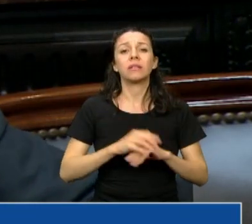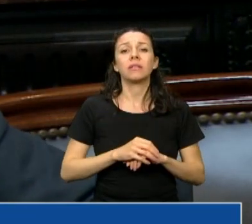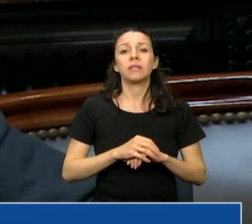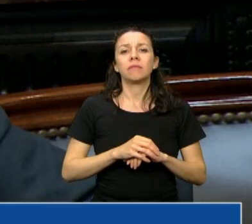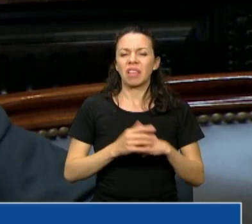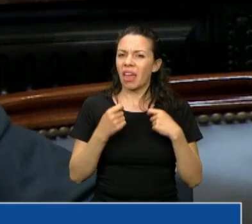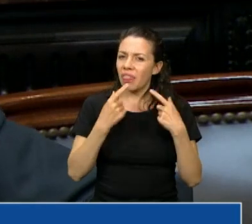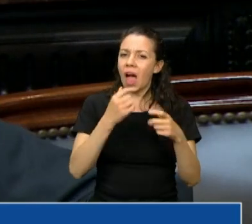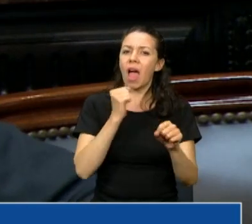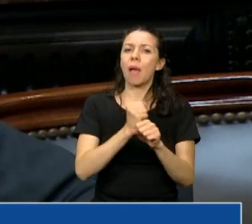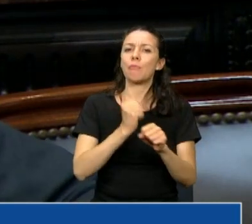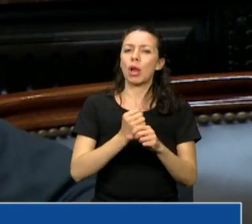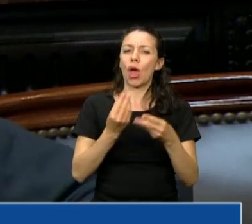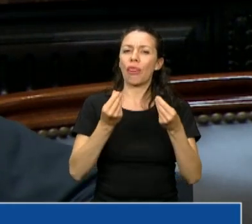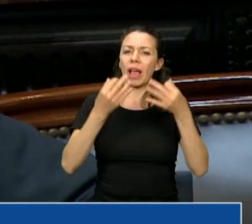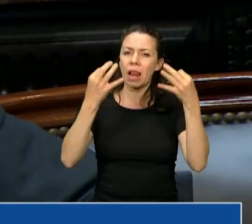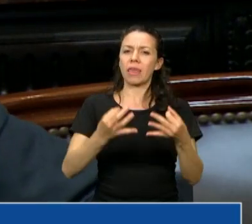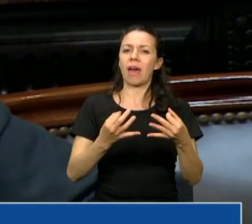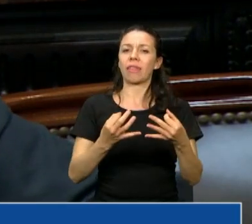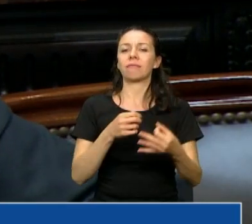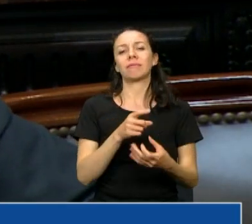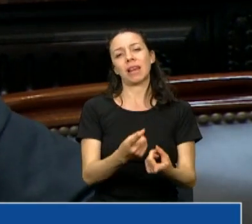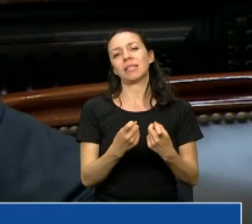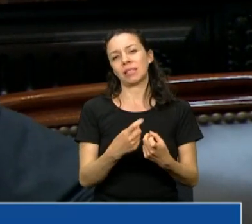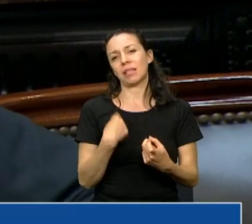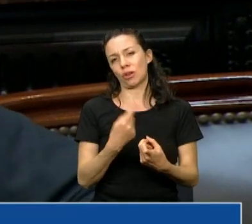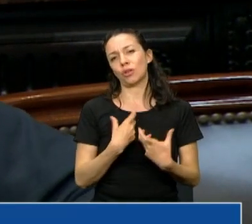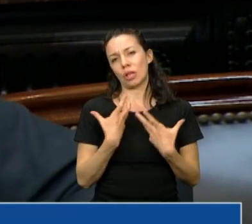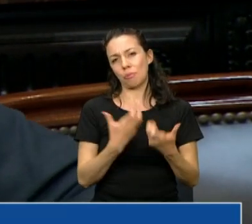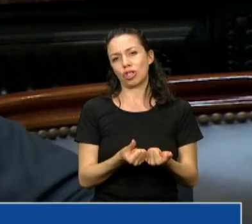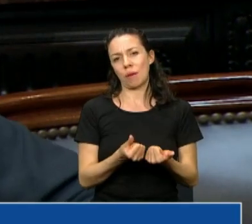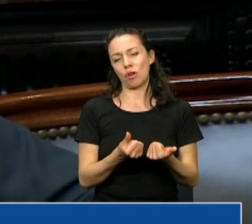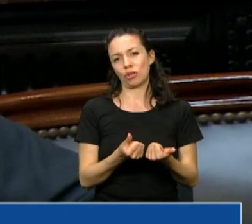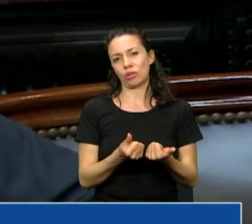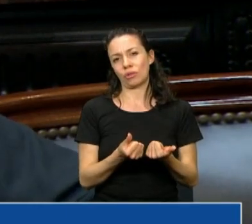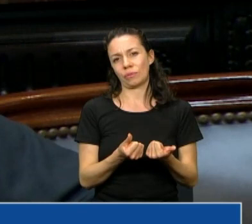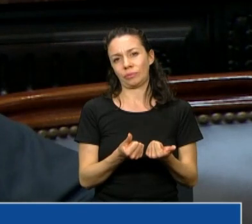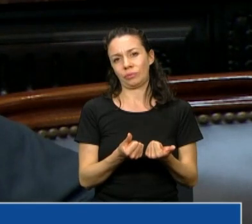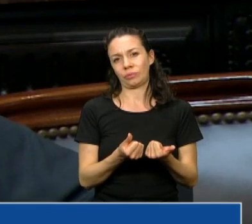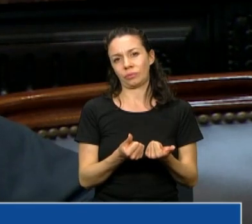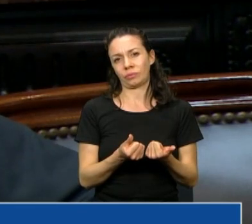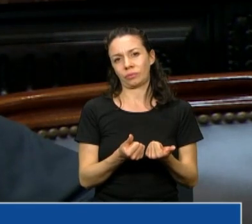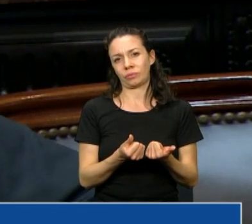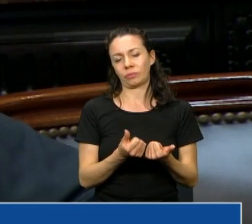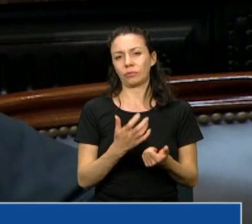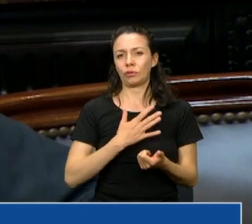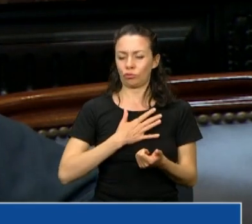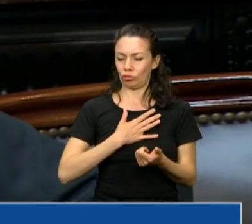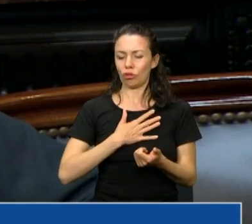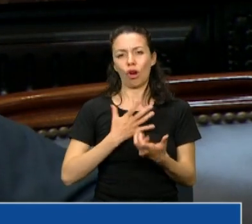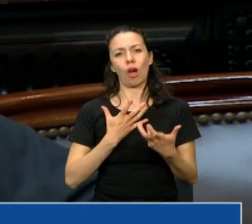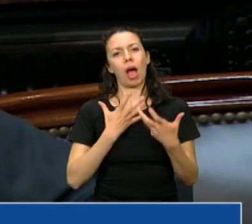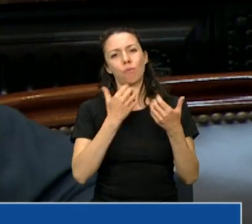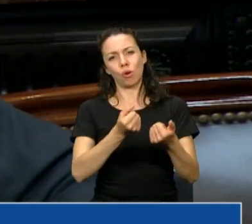de calidad, merece nuestro apoyo. Apoyo como dirigente empresario PYME,